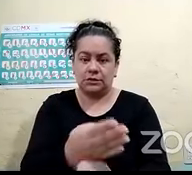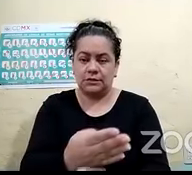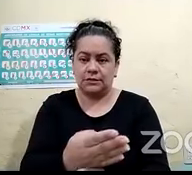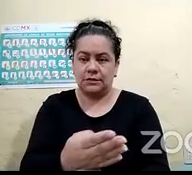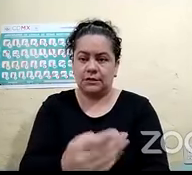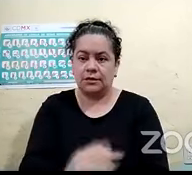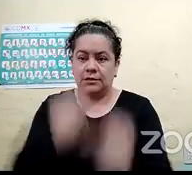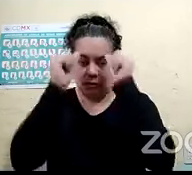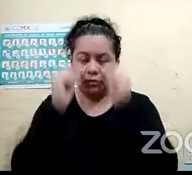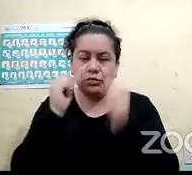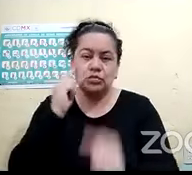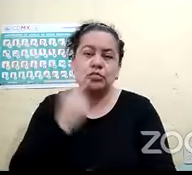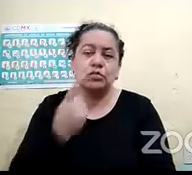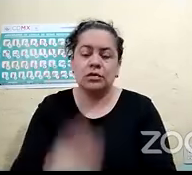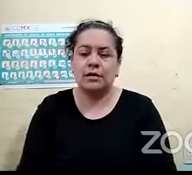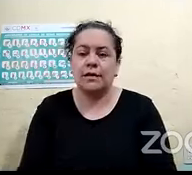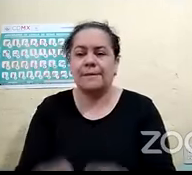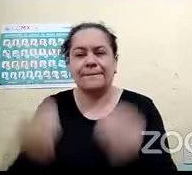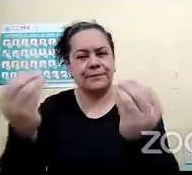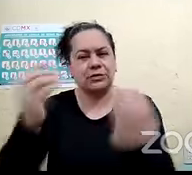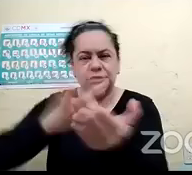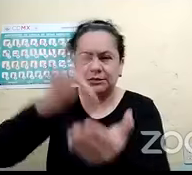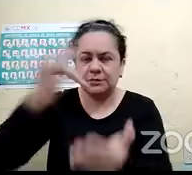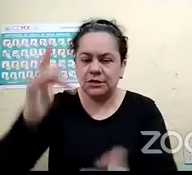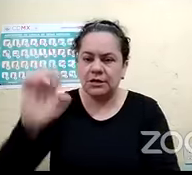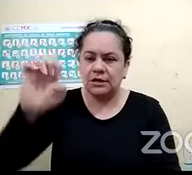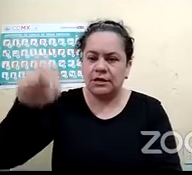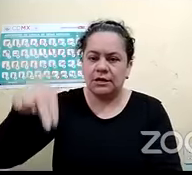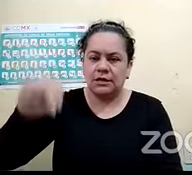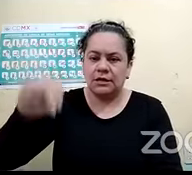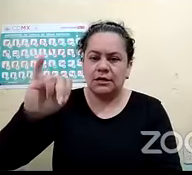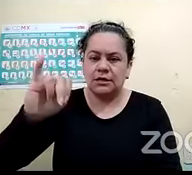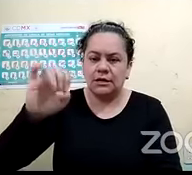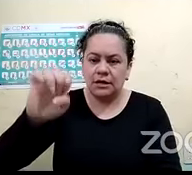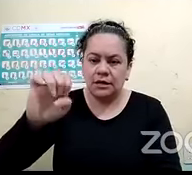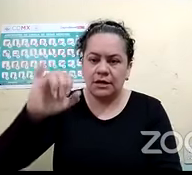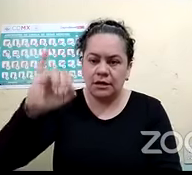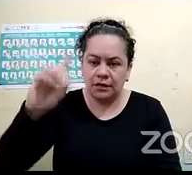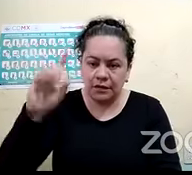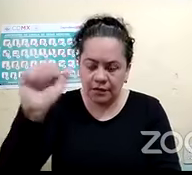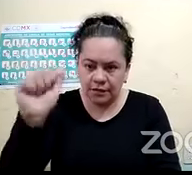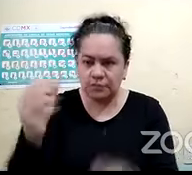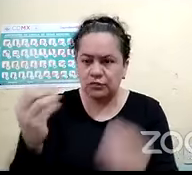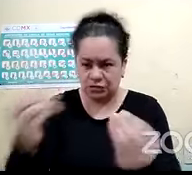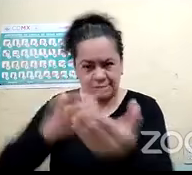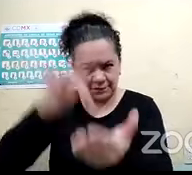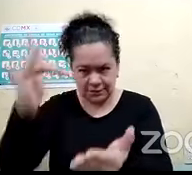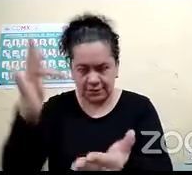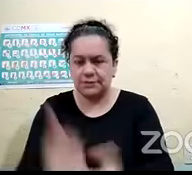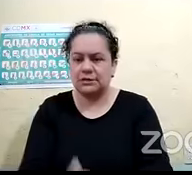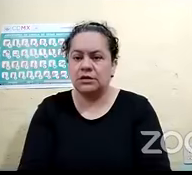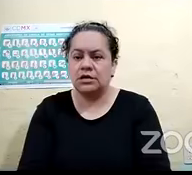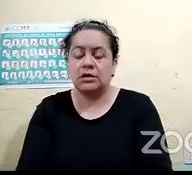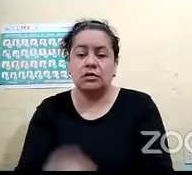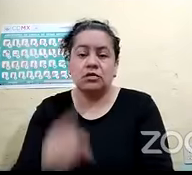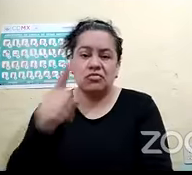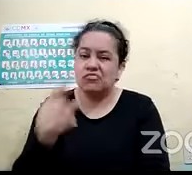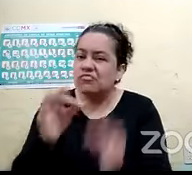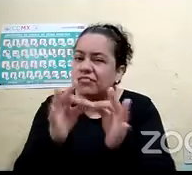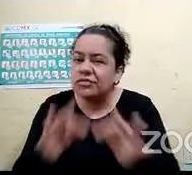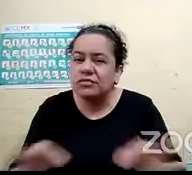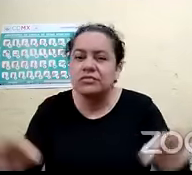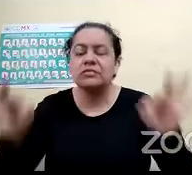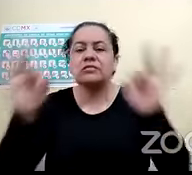Eneida, muchísimas, muchísimas gracias. Gracias, de verdad que eres todo un ejemplo de mujer.